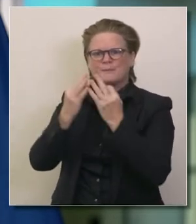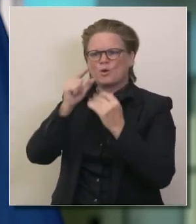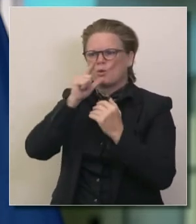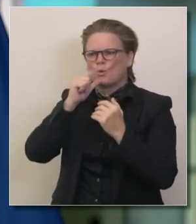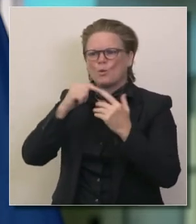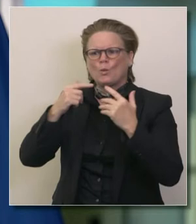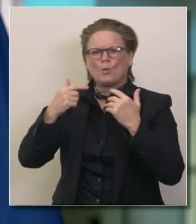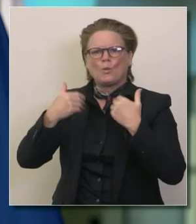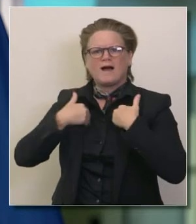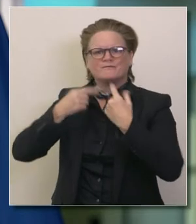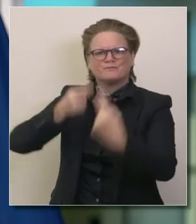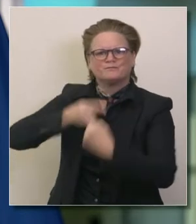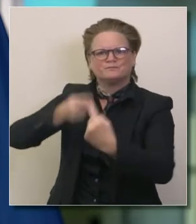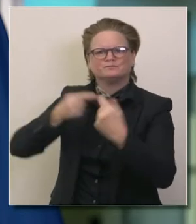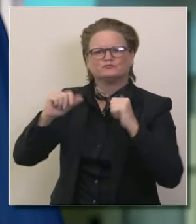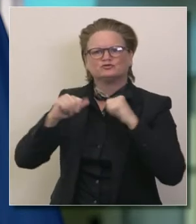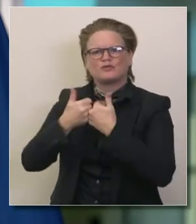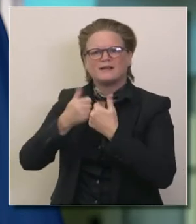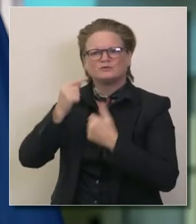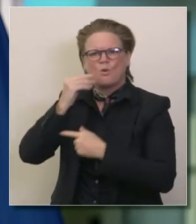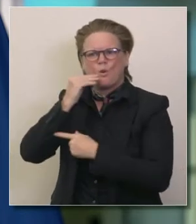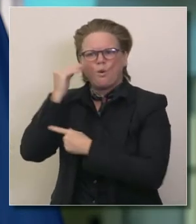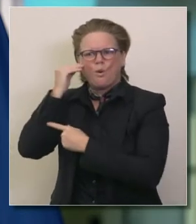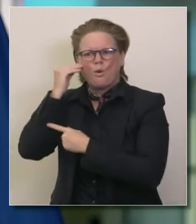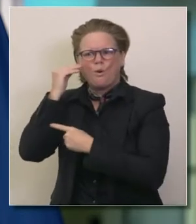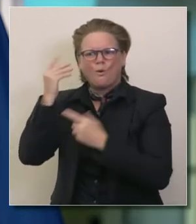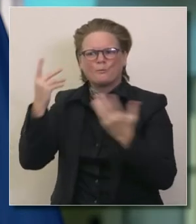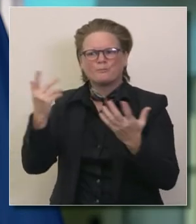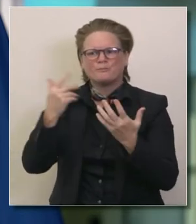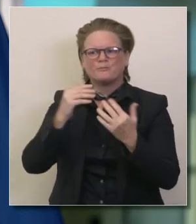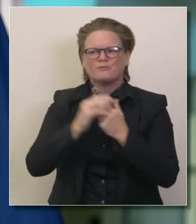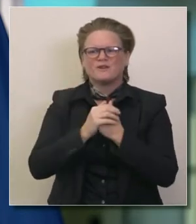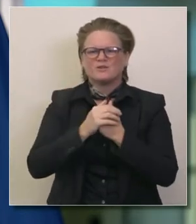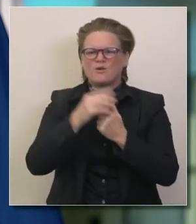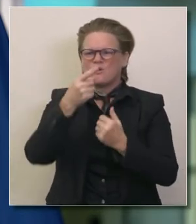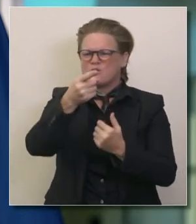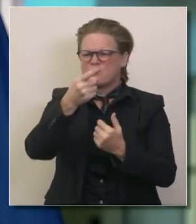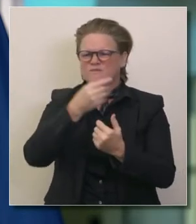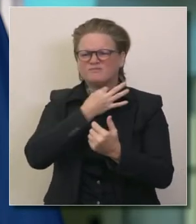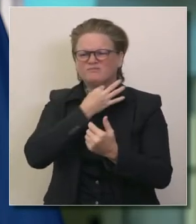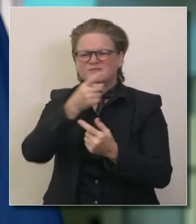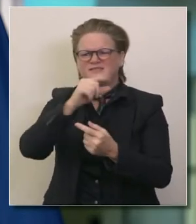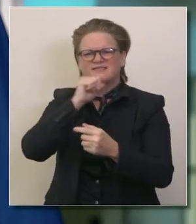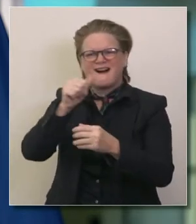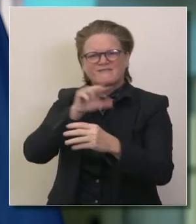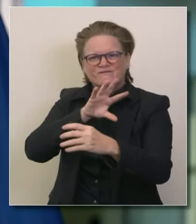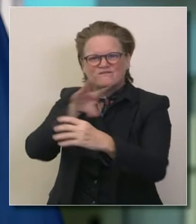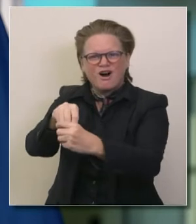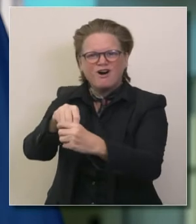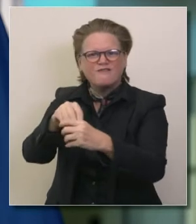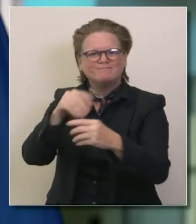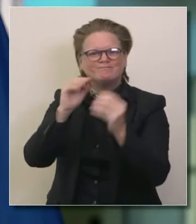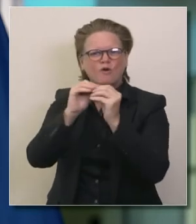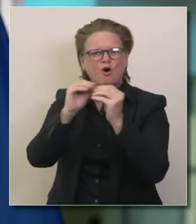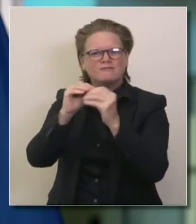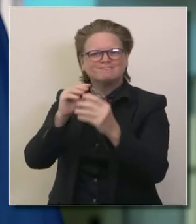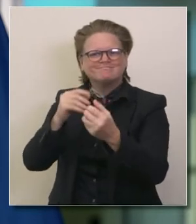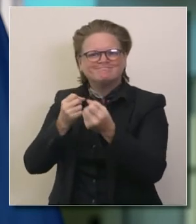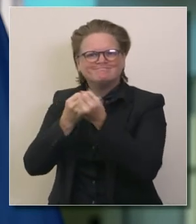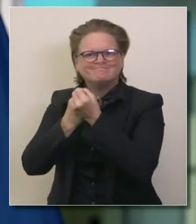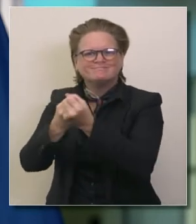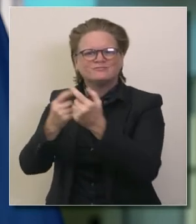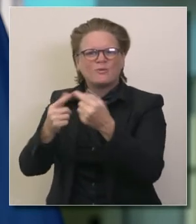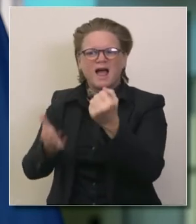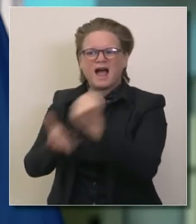nos preguntamos por qué no ha hecho más para proteger a esas familias de la educación pues hemos proporcionado 5